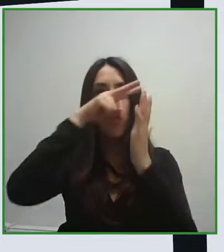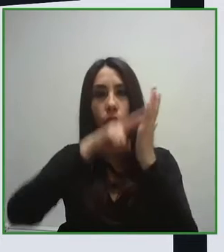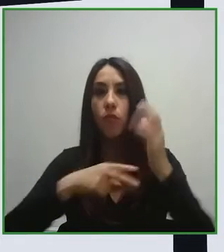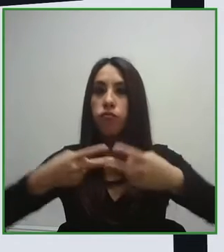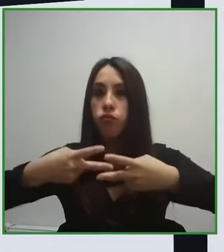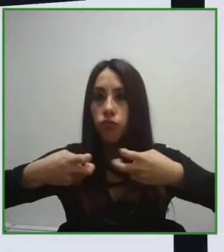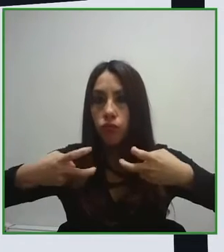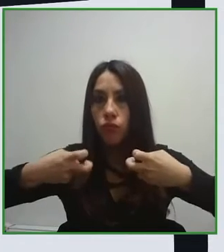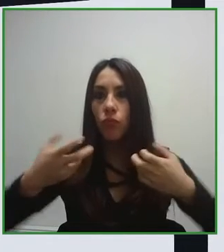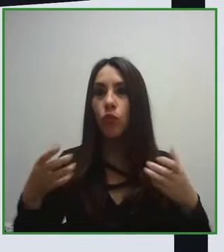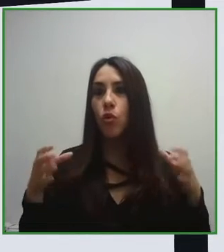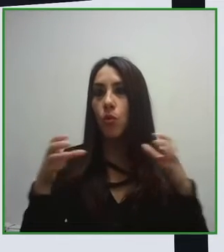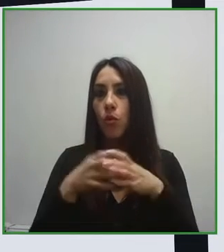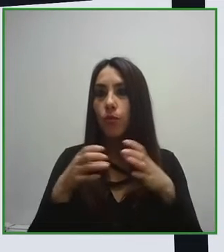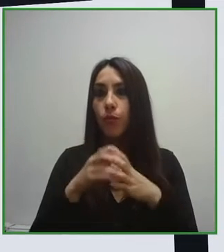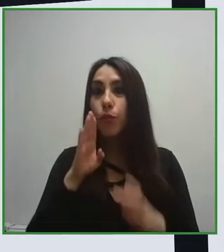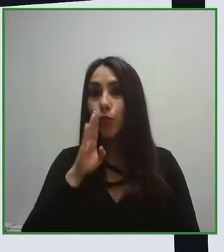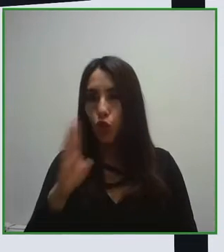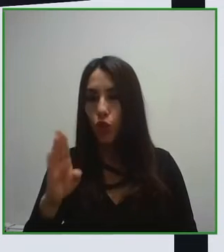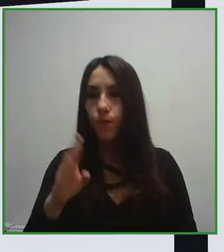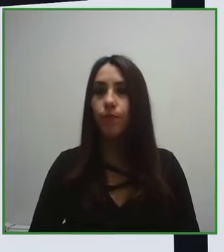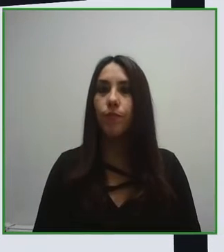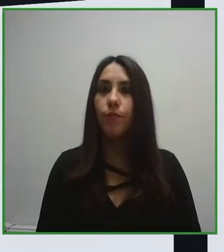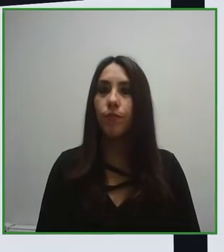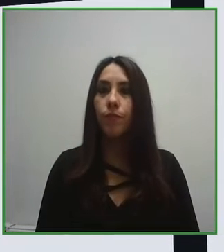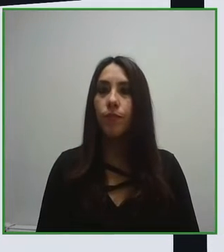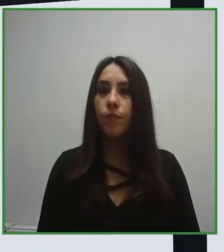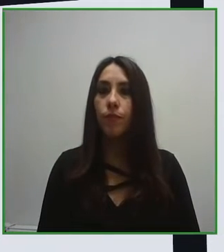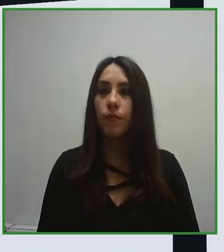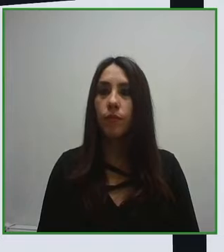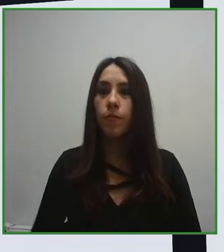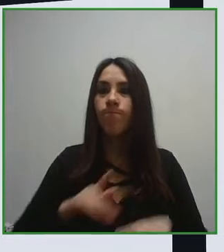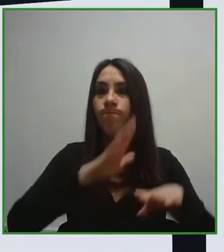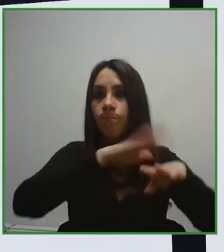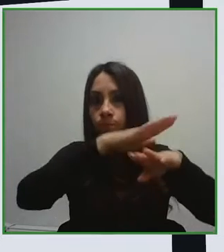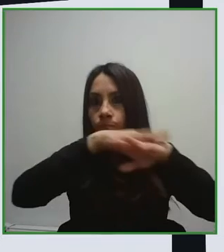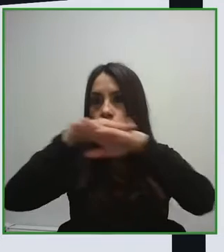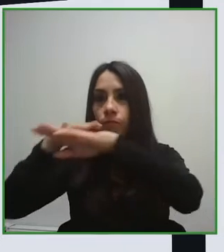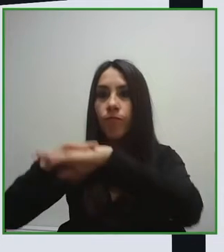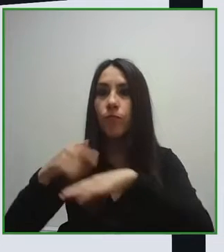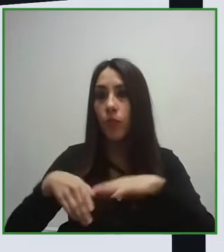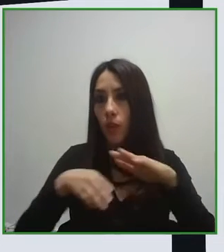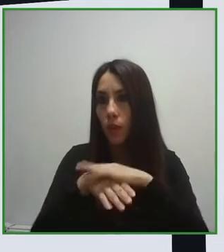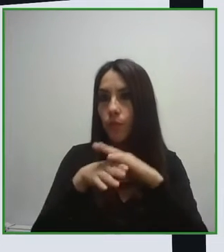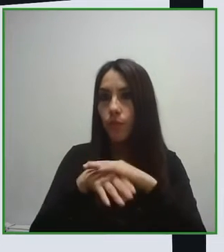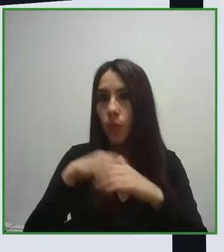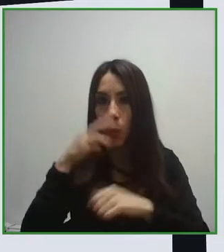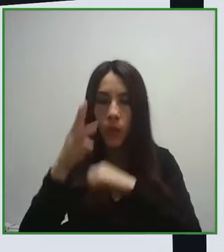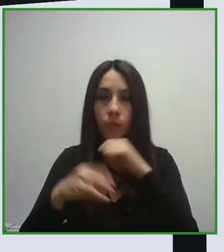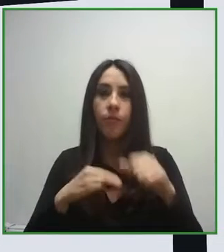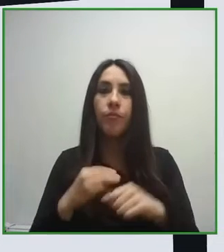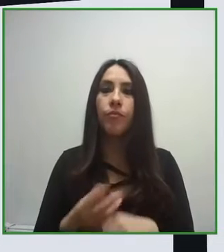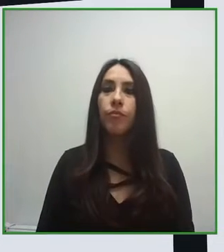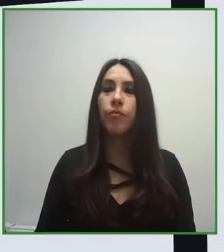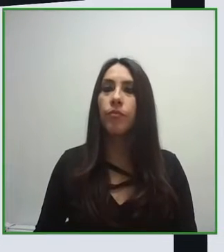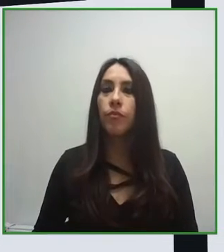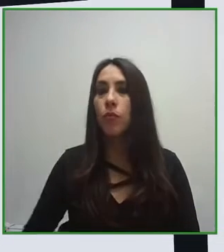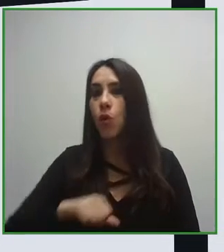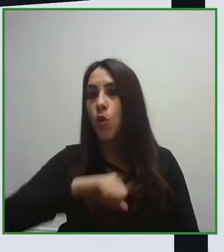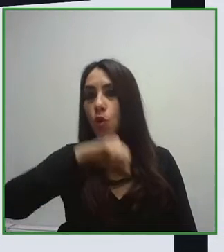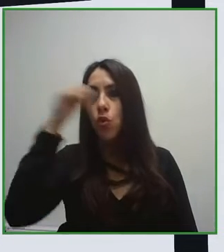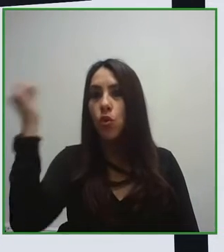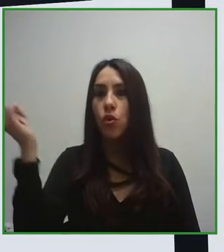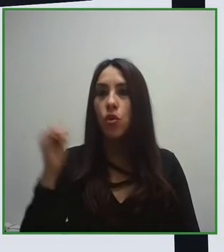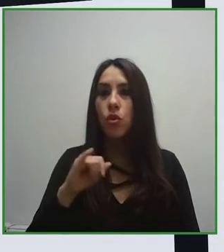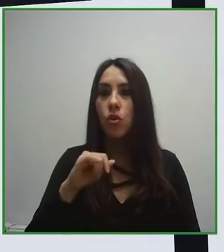la accesibilidad a nivel global. Además, contaremos con Javier González, del Servicio Nacional de la Discapacidad de Chile y